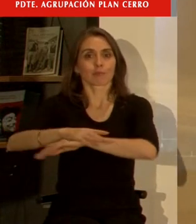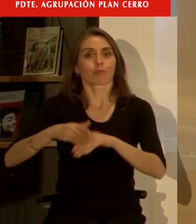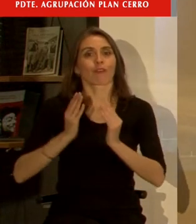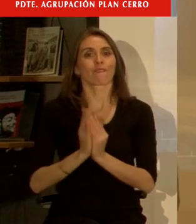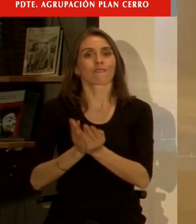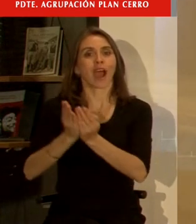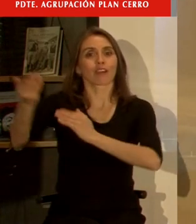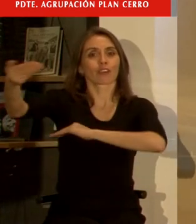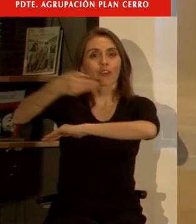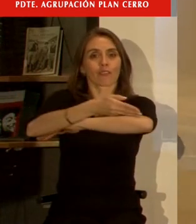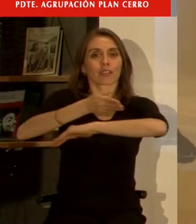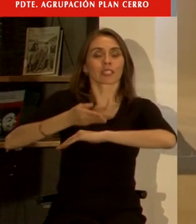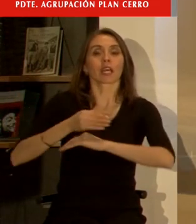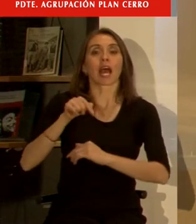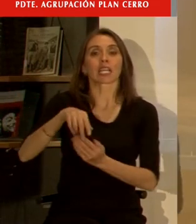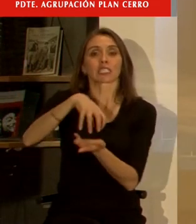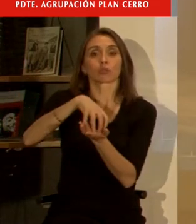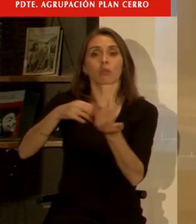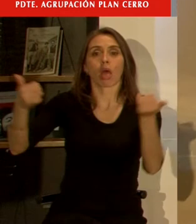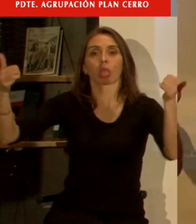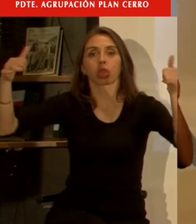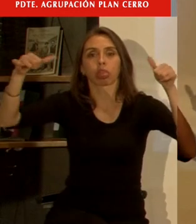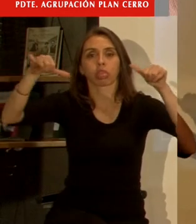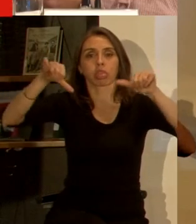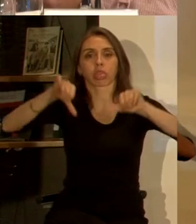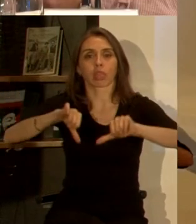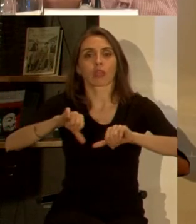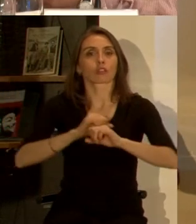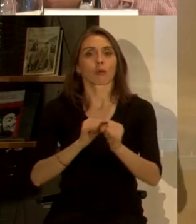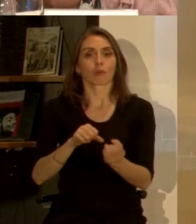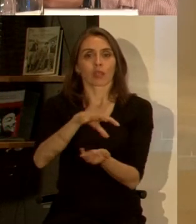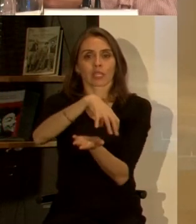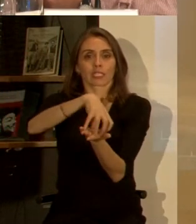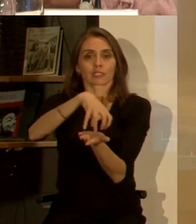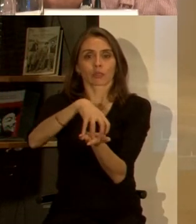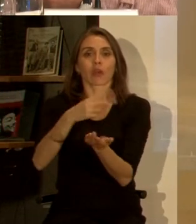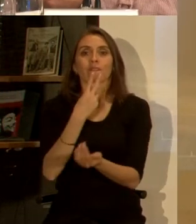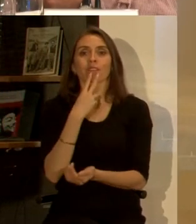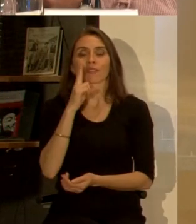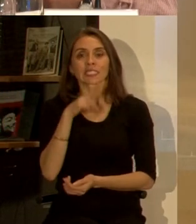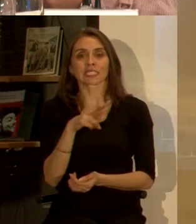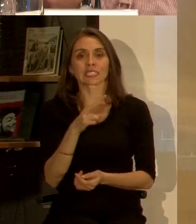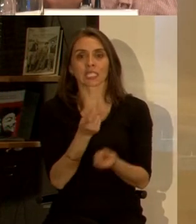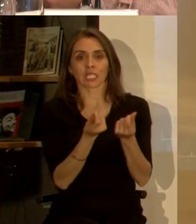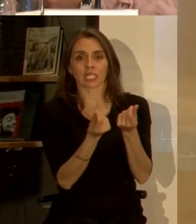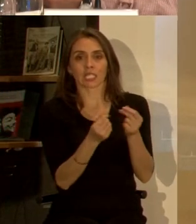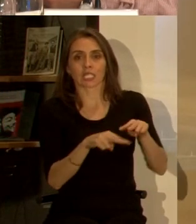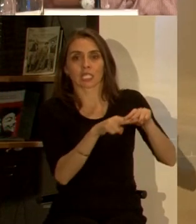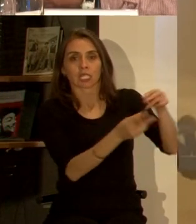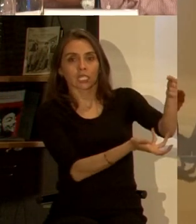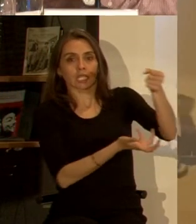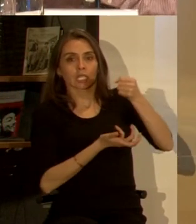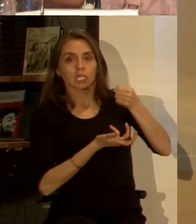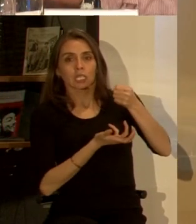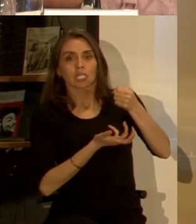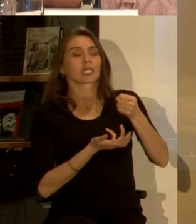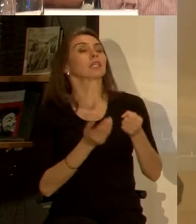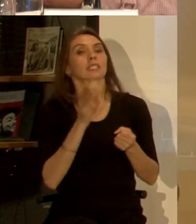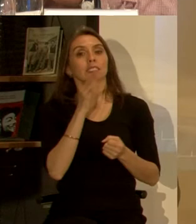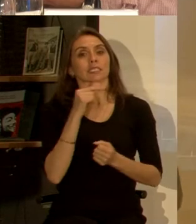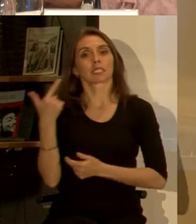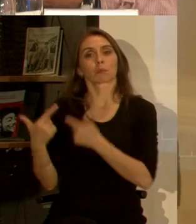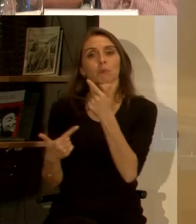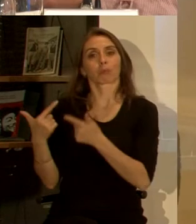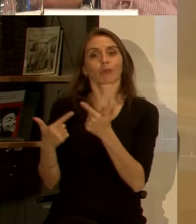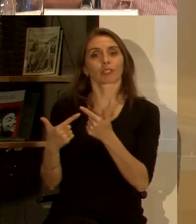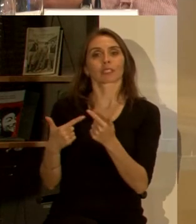momento la ciudad queda en decadencia no se puede sostener una ciudad que viva sin el apoyo económico sin un corpus político